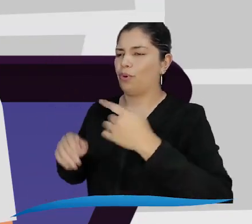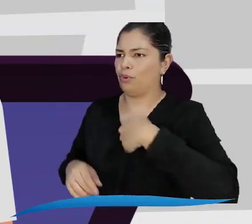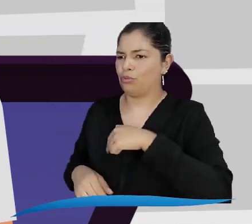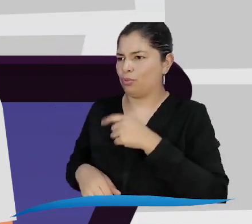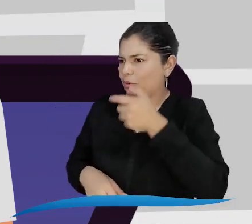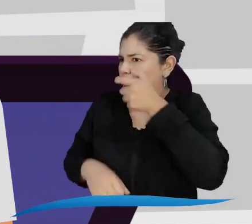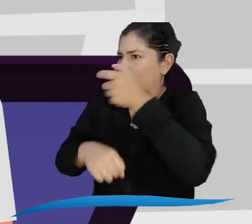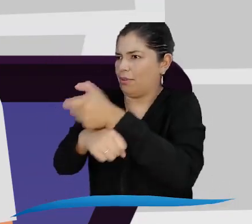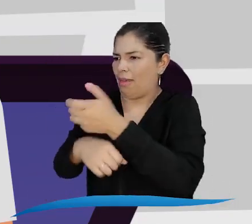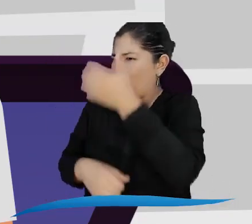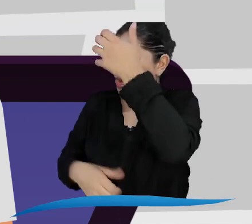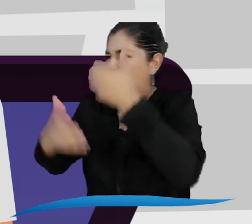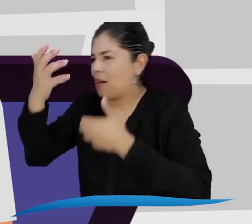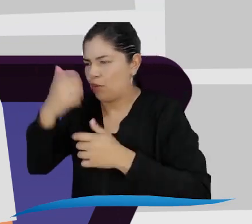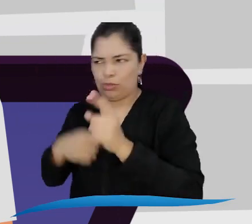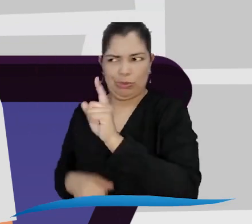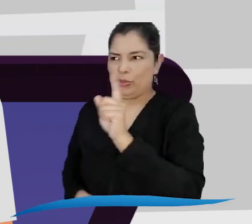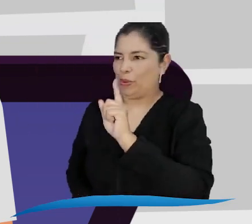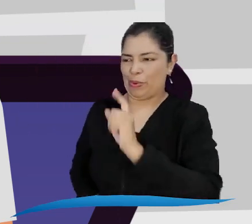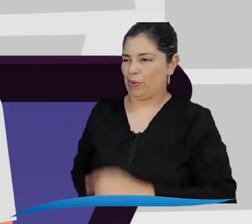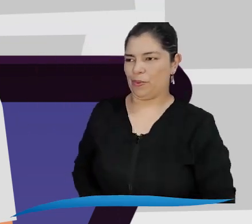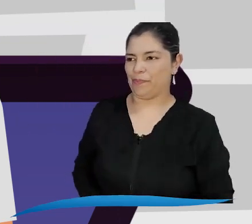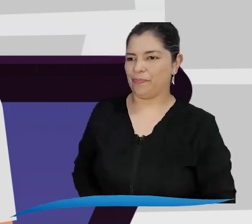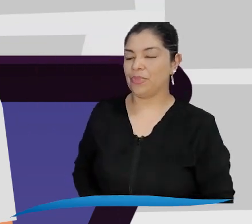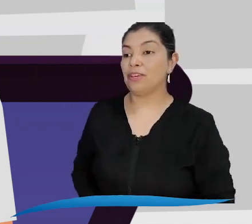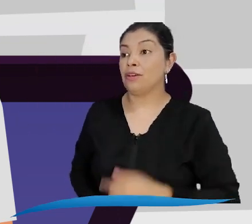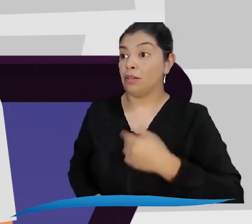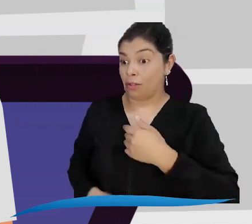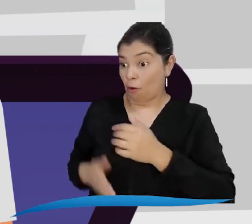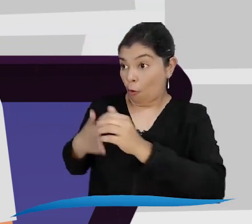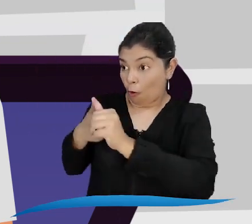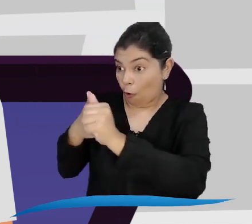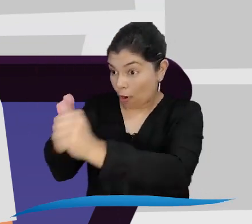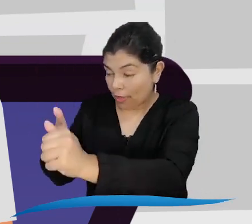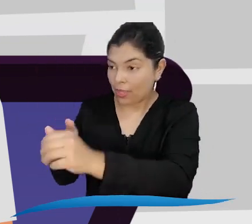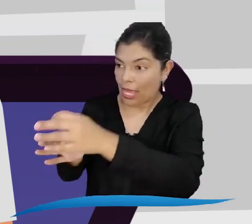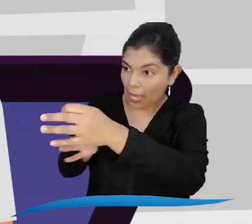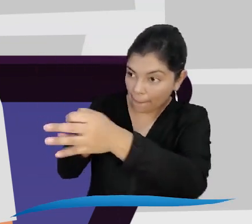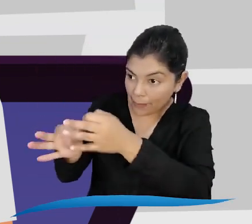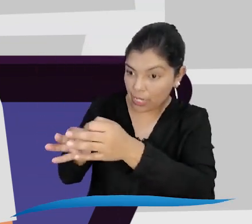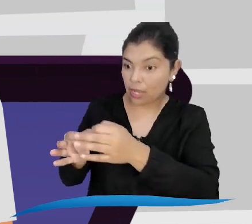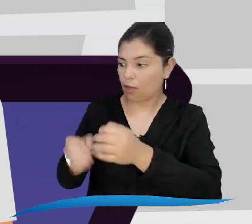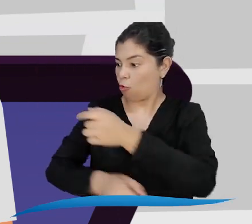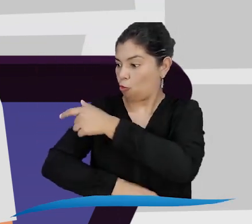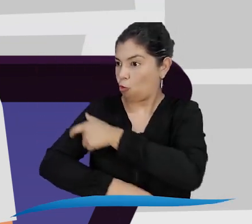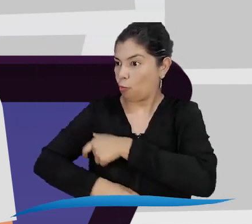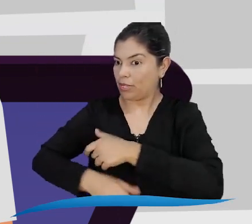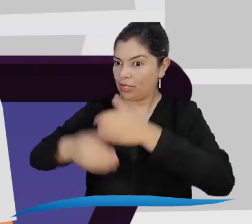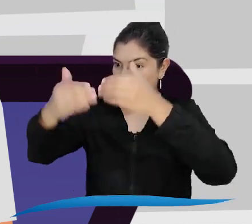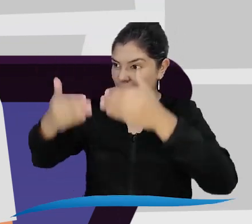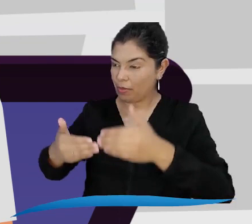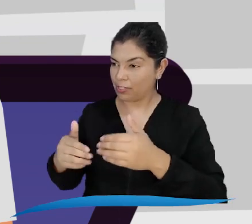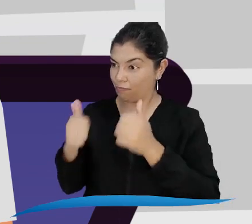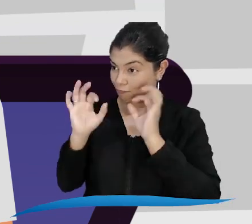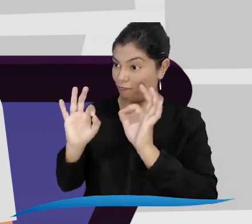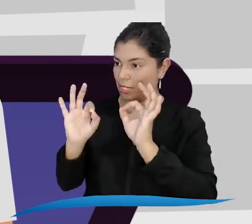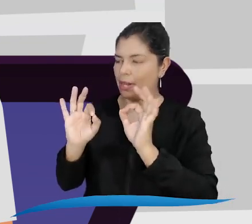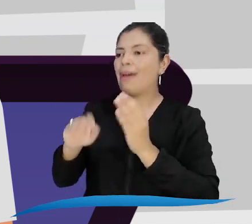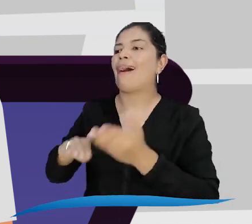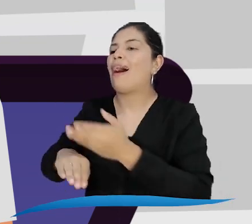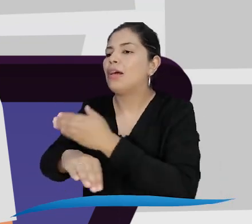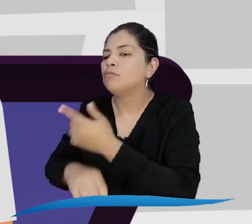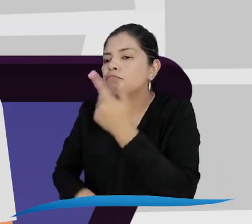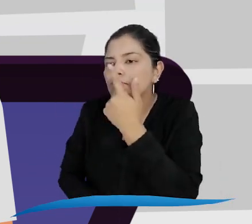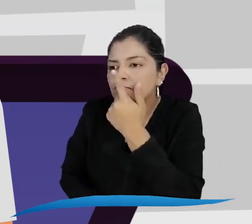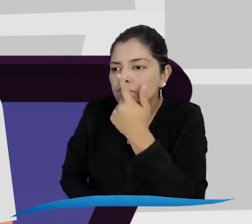Nuestra misión no es auditar ni juzgar a nadie. Lo que pasa es que para orientarlos y que el Comité de Discapacidad opere de manera